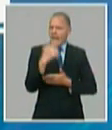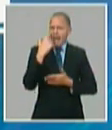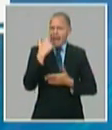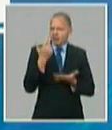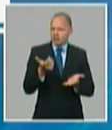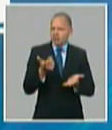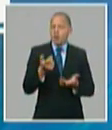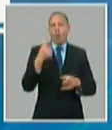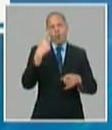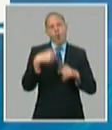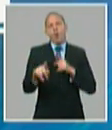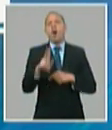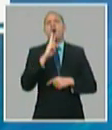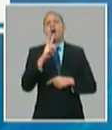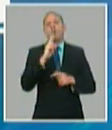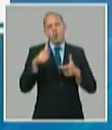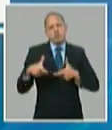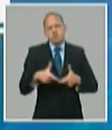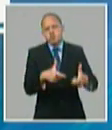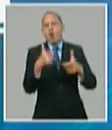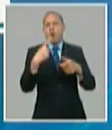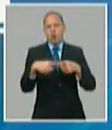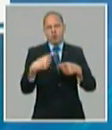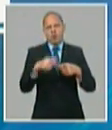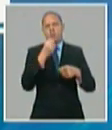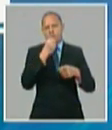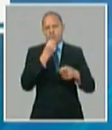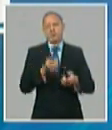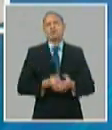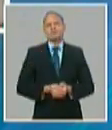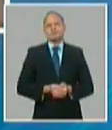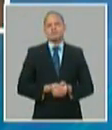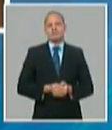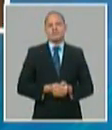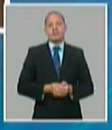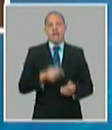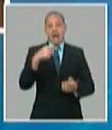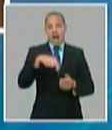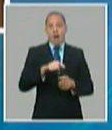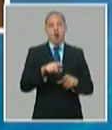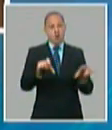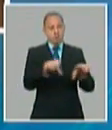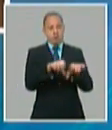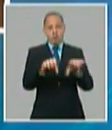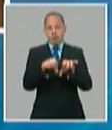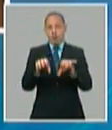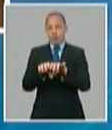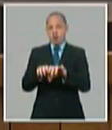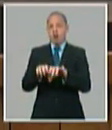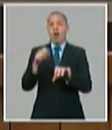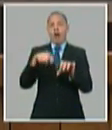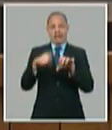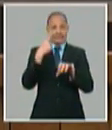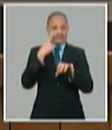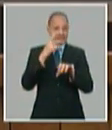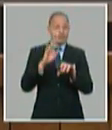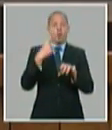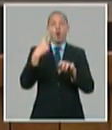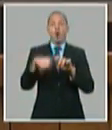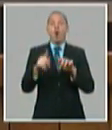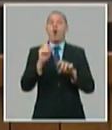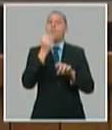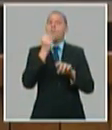tramos de canales túneles y sistemas de riego el programa hidráulico con la instalación de 138.000 metros contadores y 5 conductoras de agua